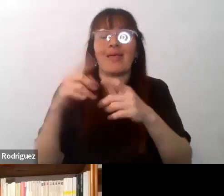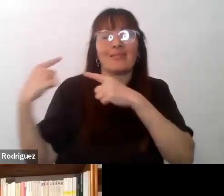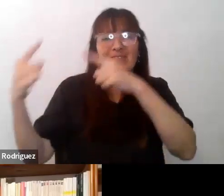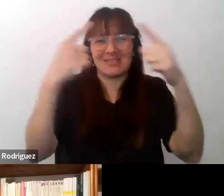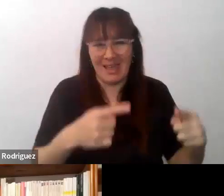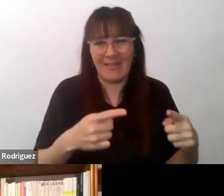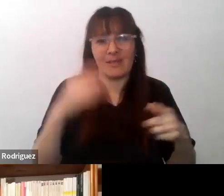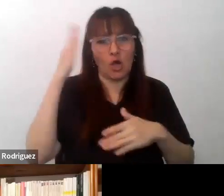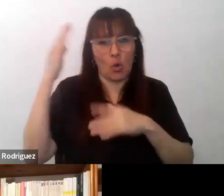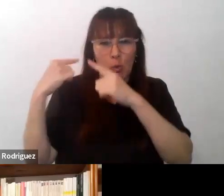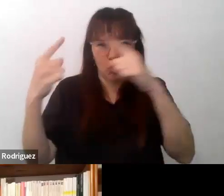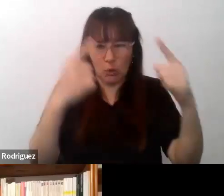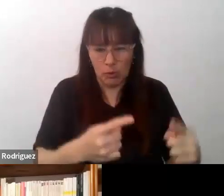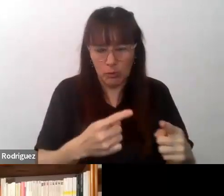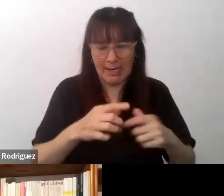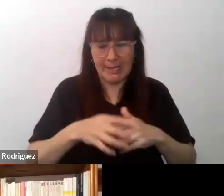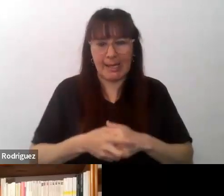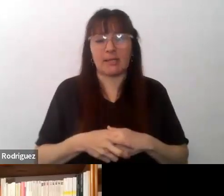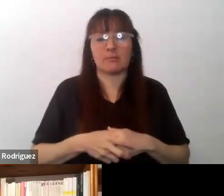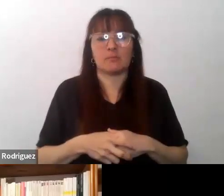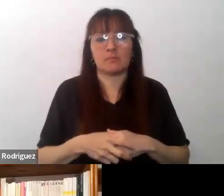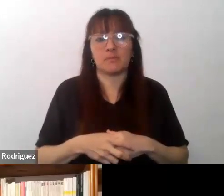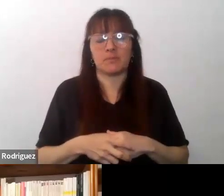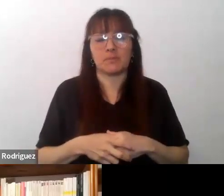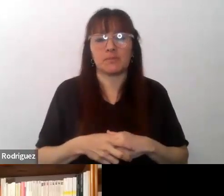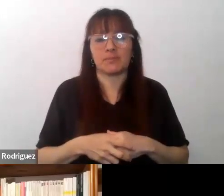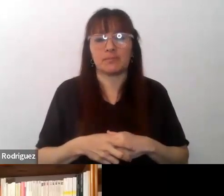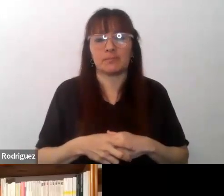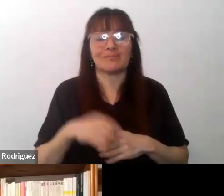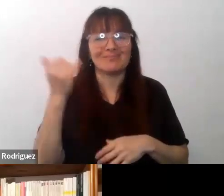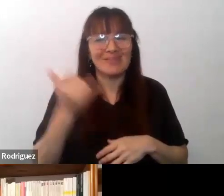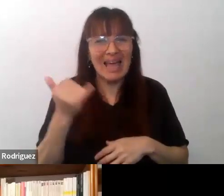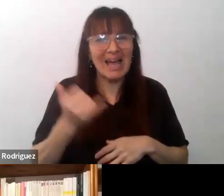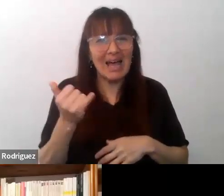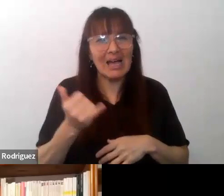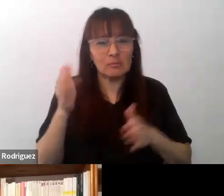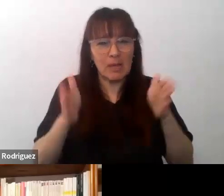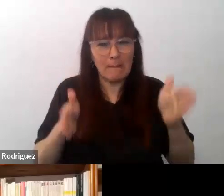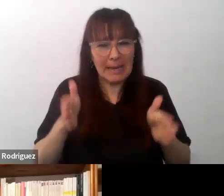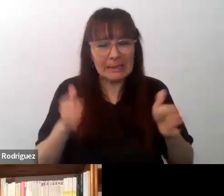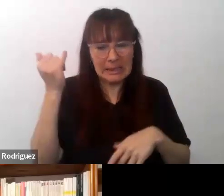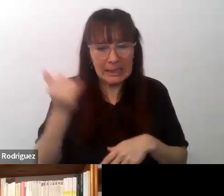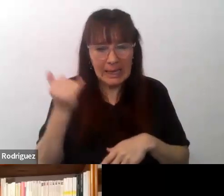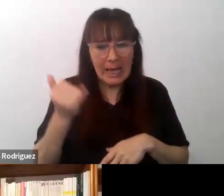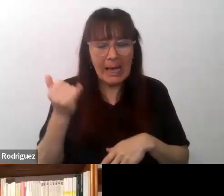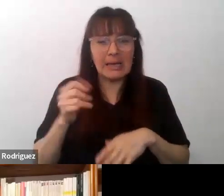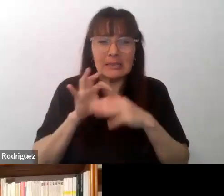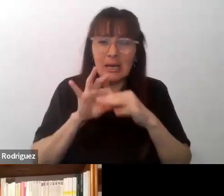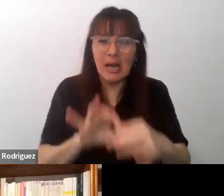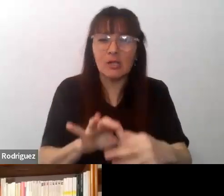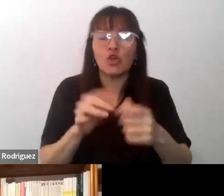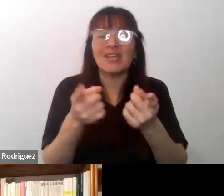interculturalidad y había una parte relativa a las